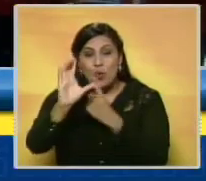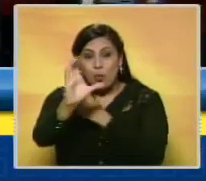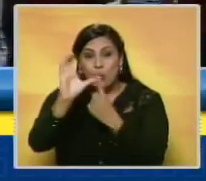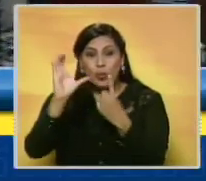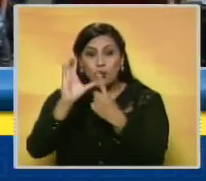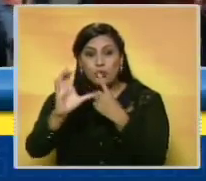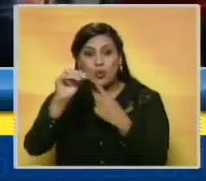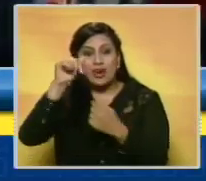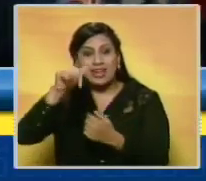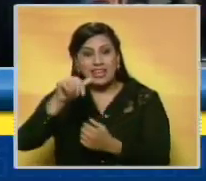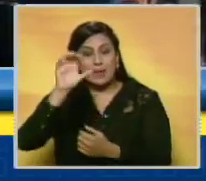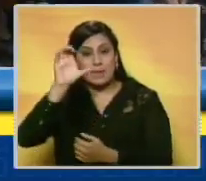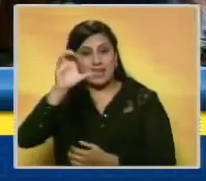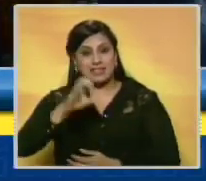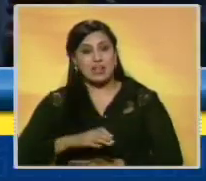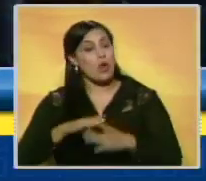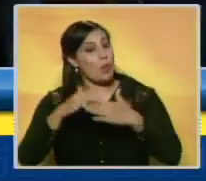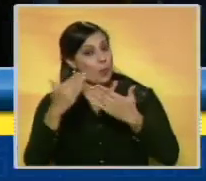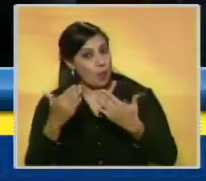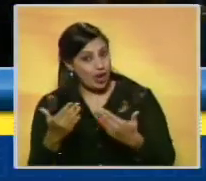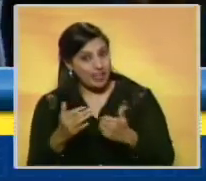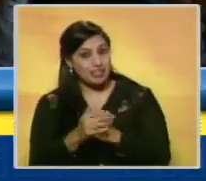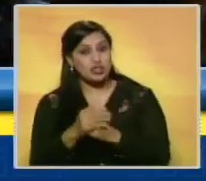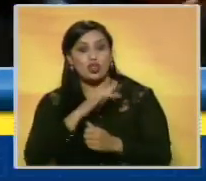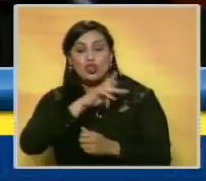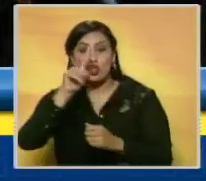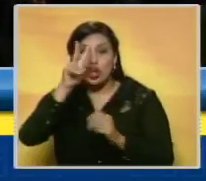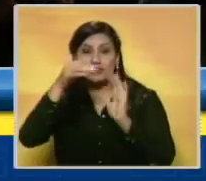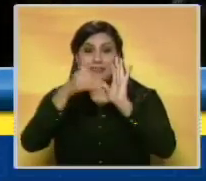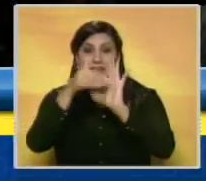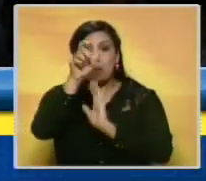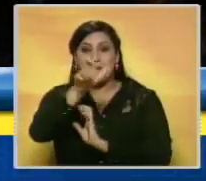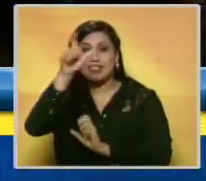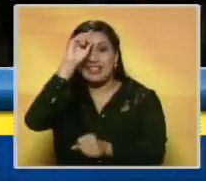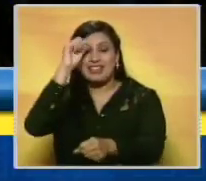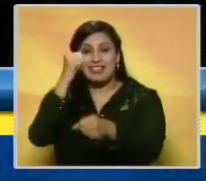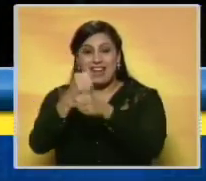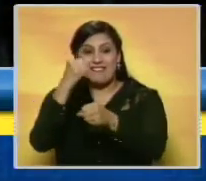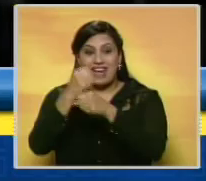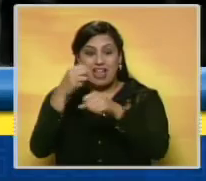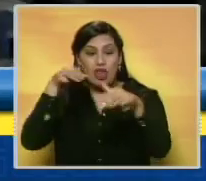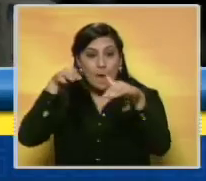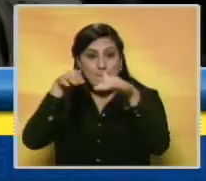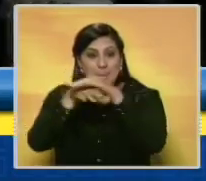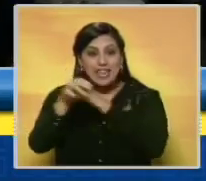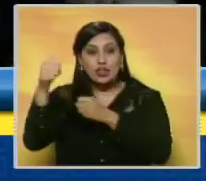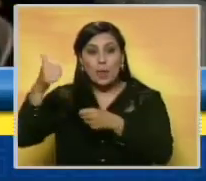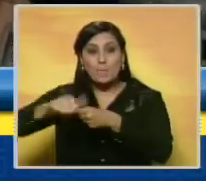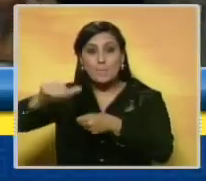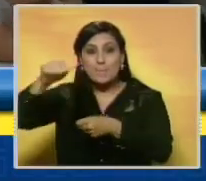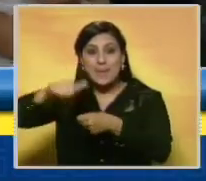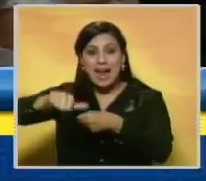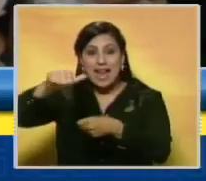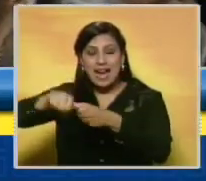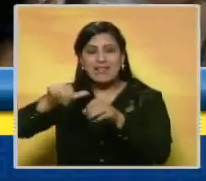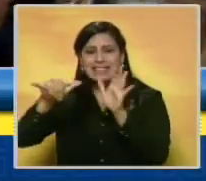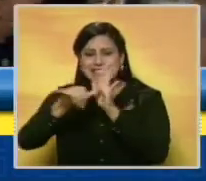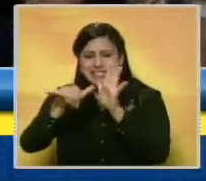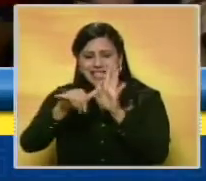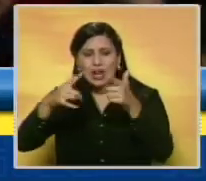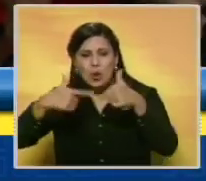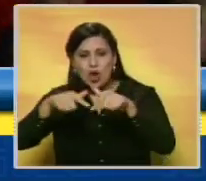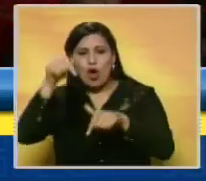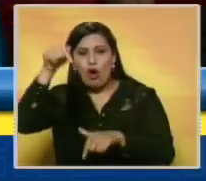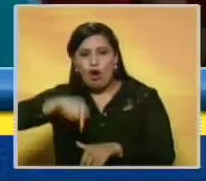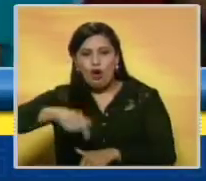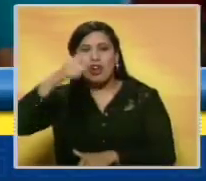de la nación. Y por eso, los dos mil trabajadores del metro de Maracaibo, los vecinos, estamos